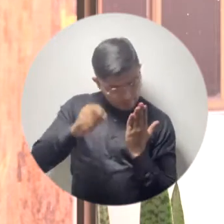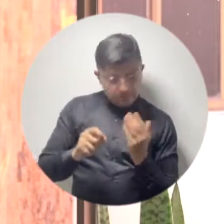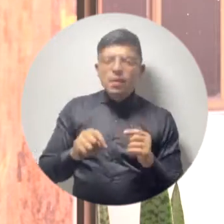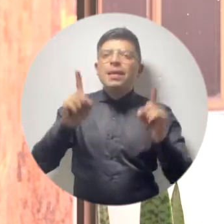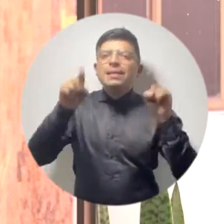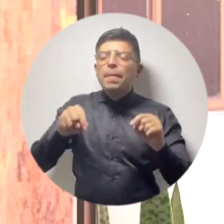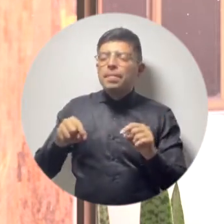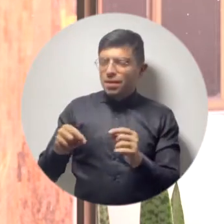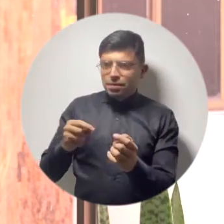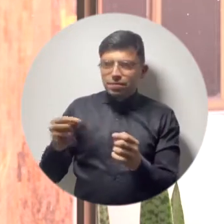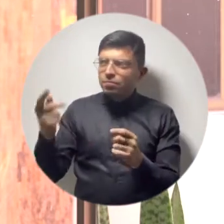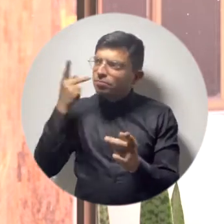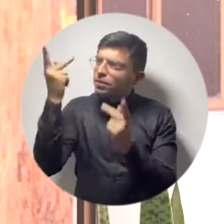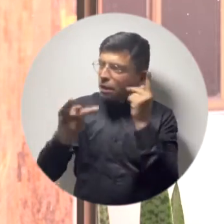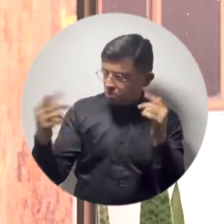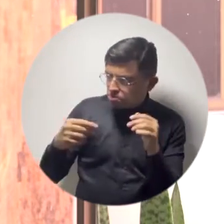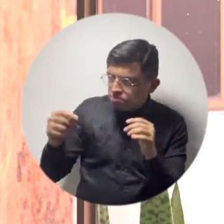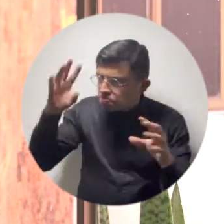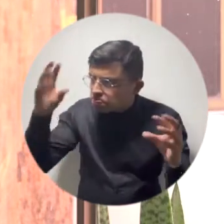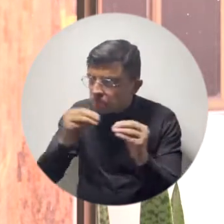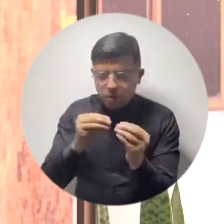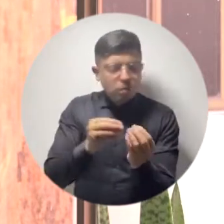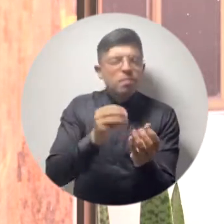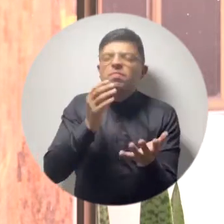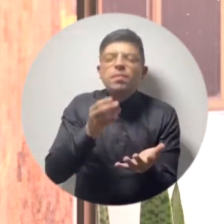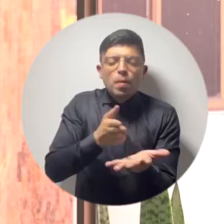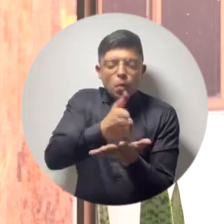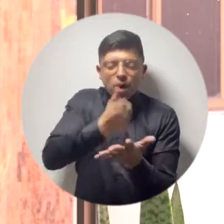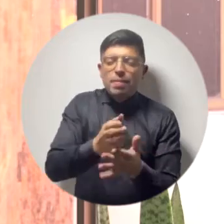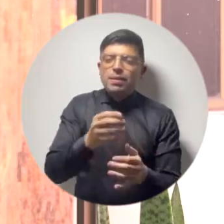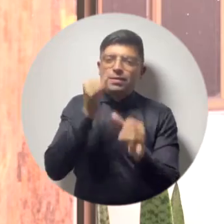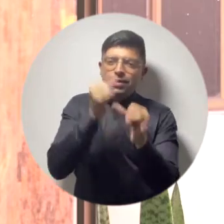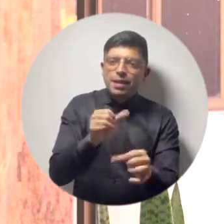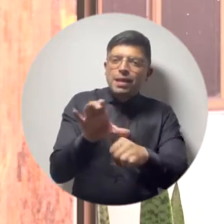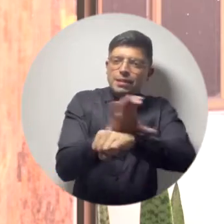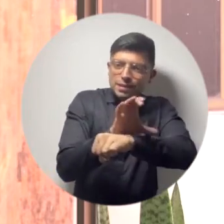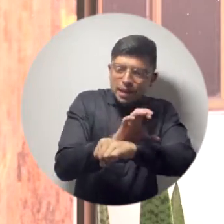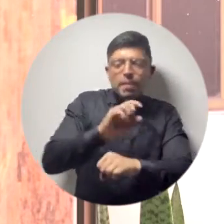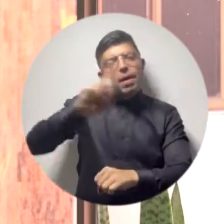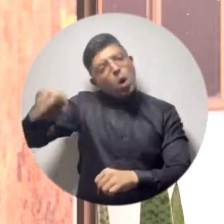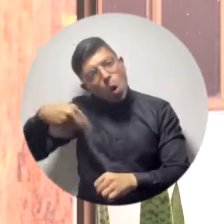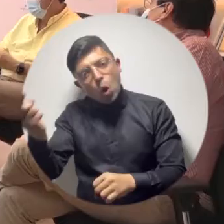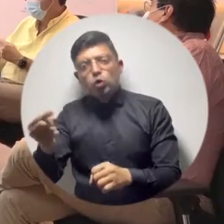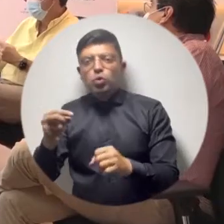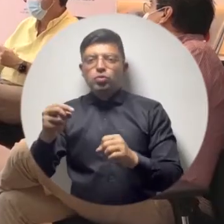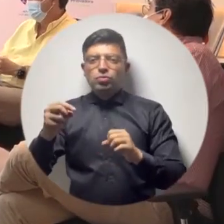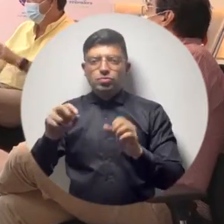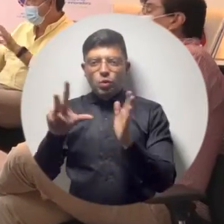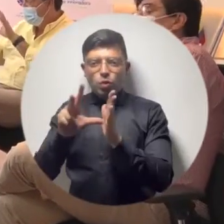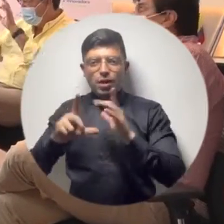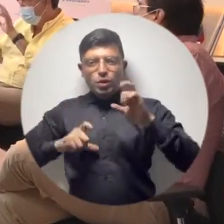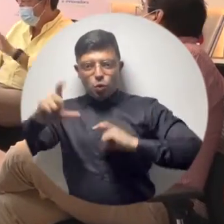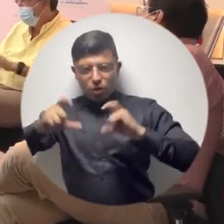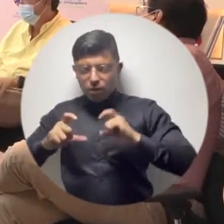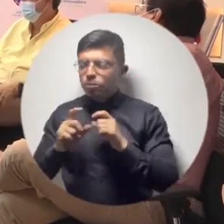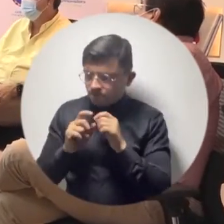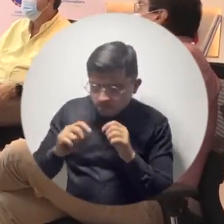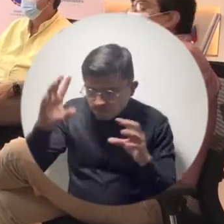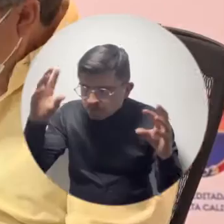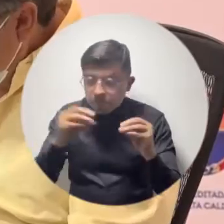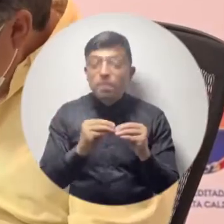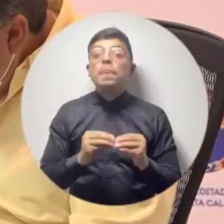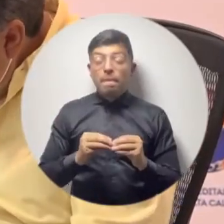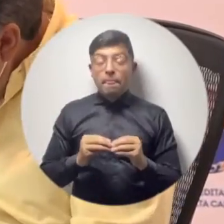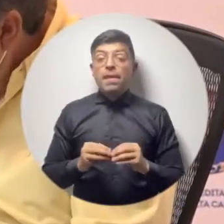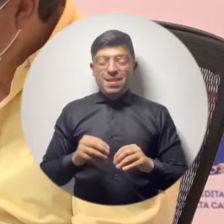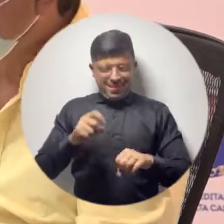programas como ingeniería de sistemas, los programas de hotelería y turismo. En la jornada se analizaron diferentes